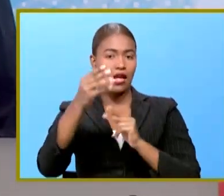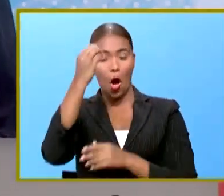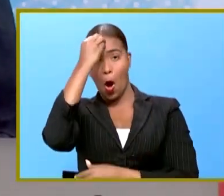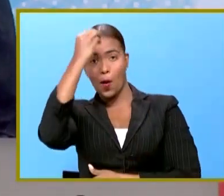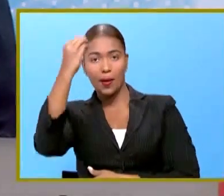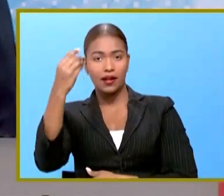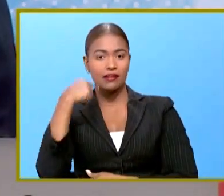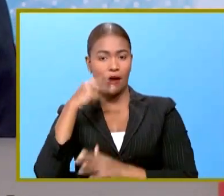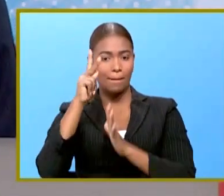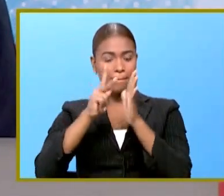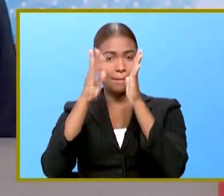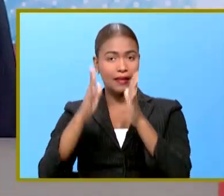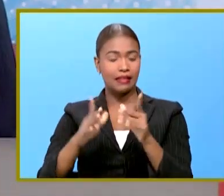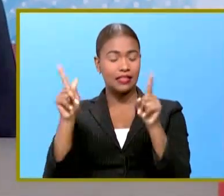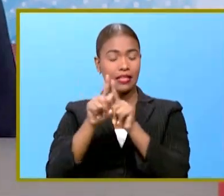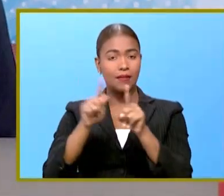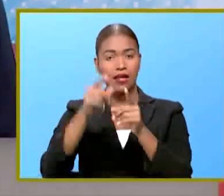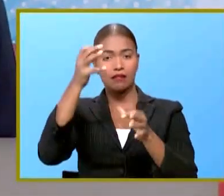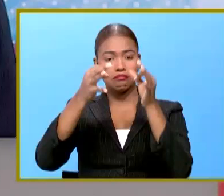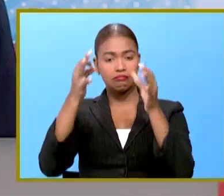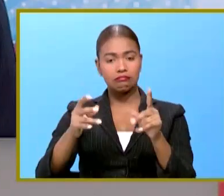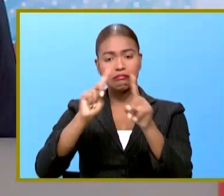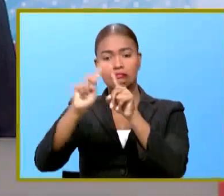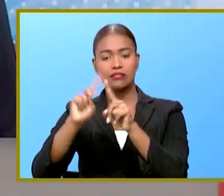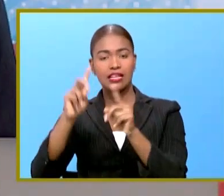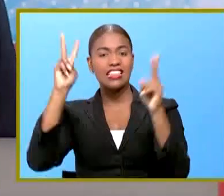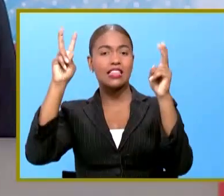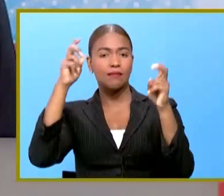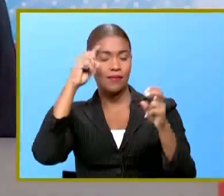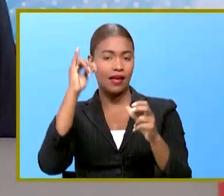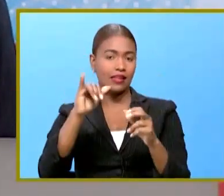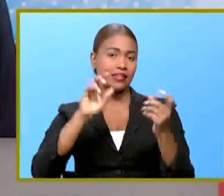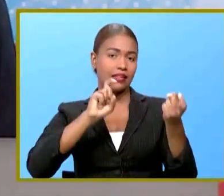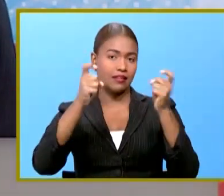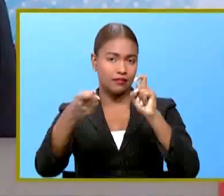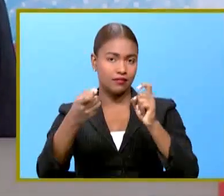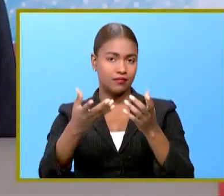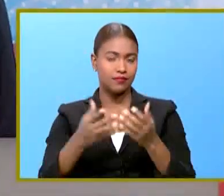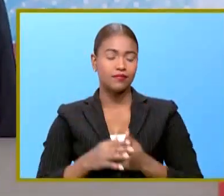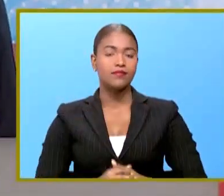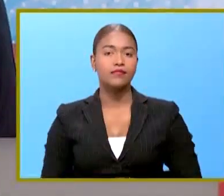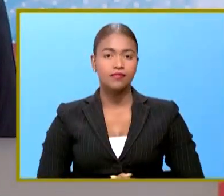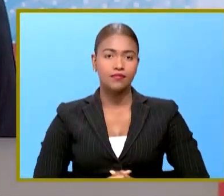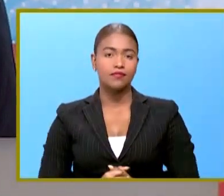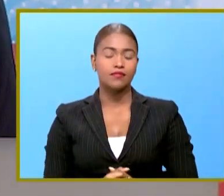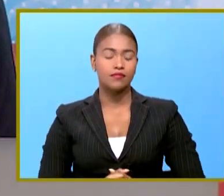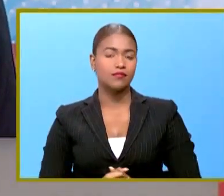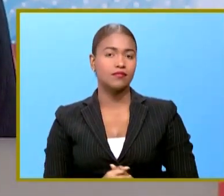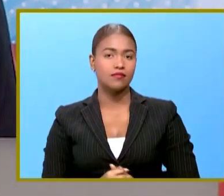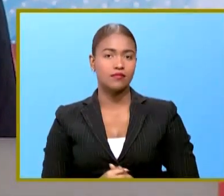opinión como periodistas además legisladores en torno a este cambio Johanna paso contigo buenas noches